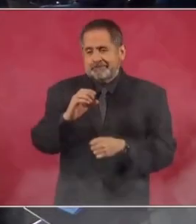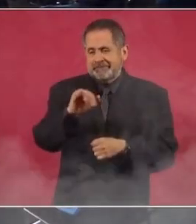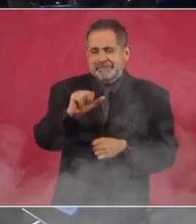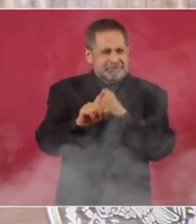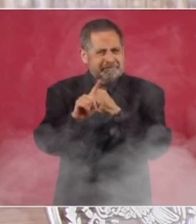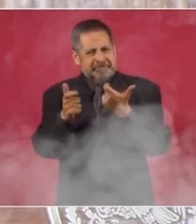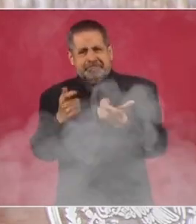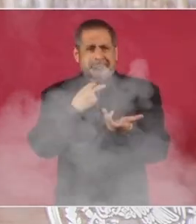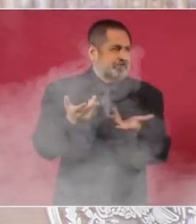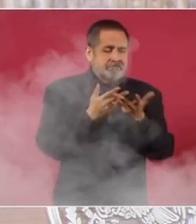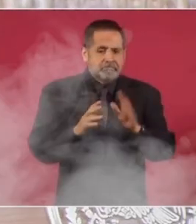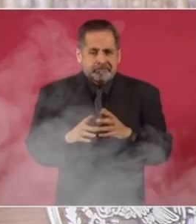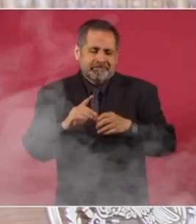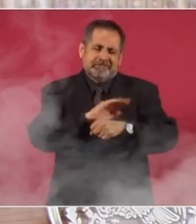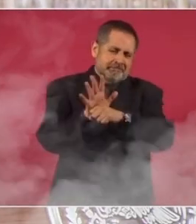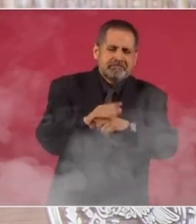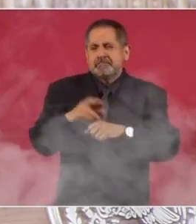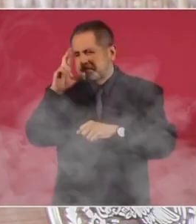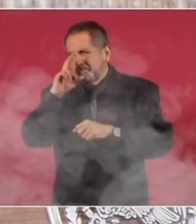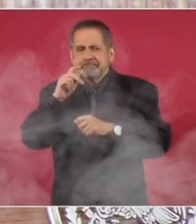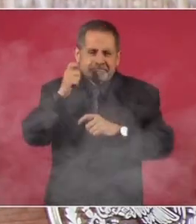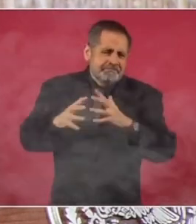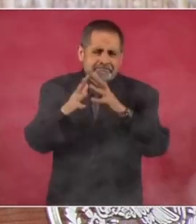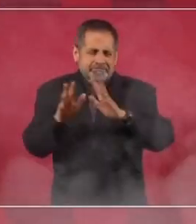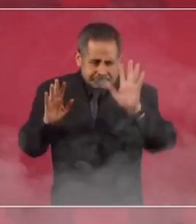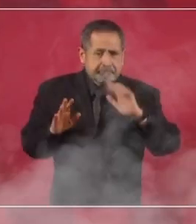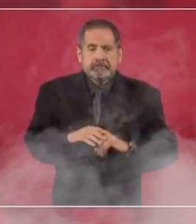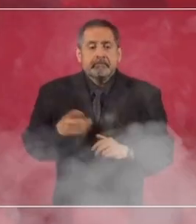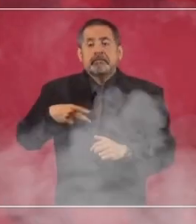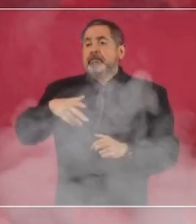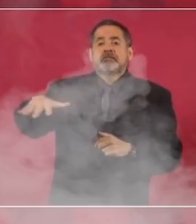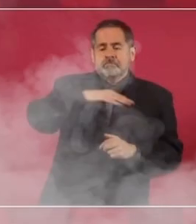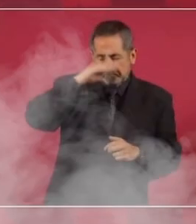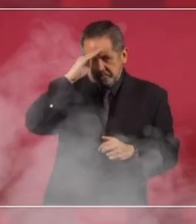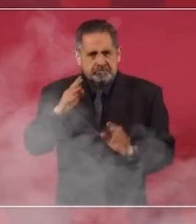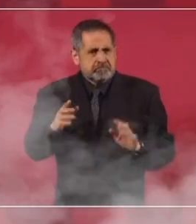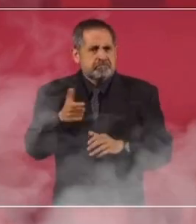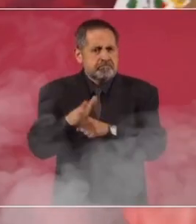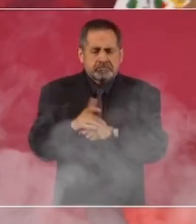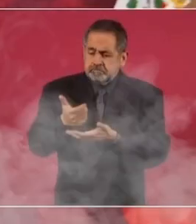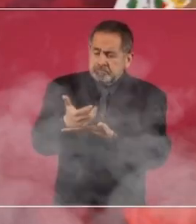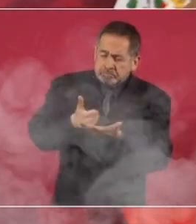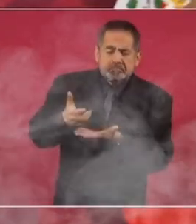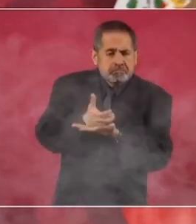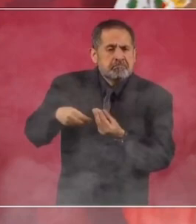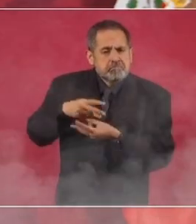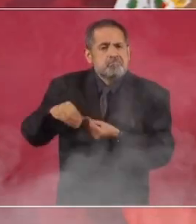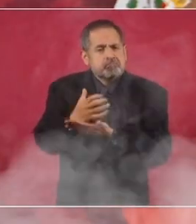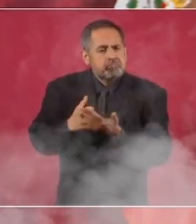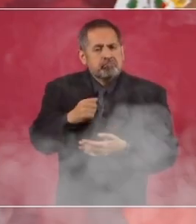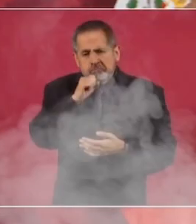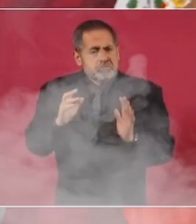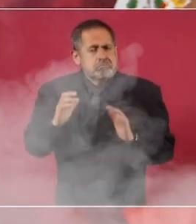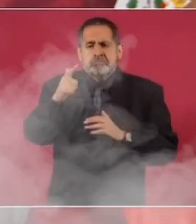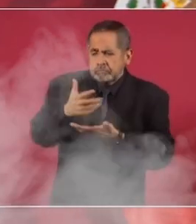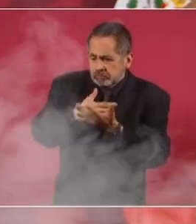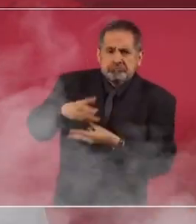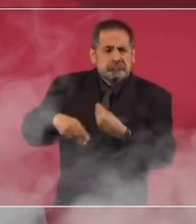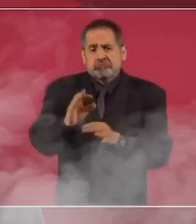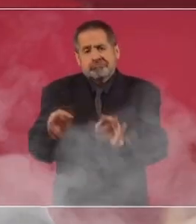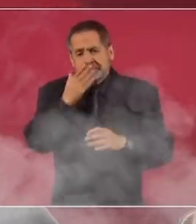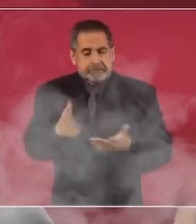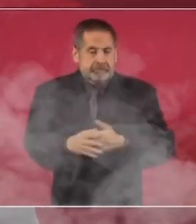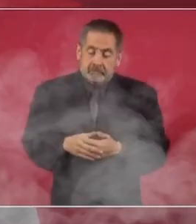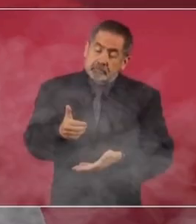económica precipitada por la pandemia y ahora por la guerra, la gente tiene ingresos cuando menos para lo básico